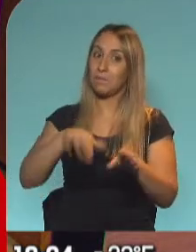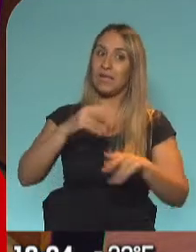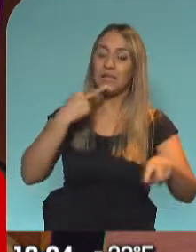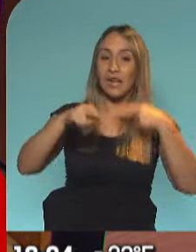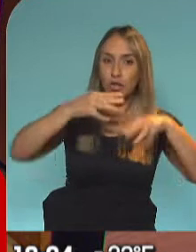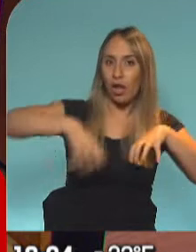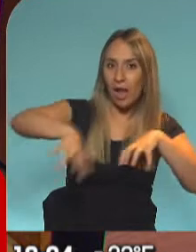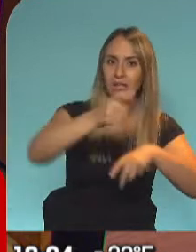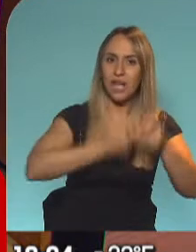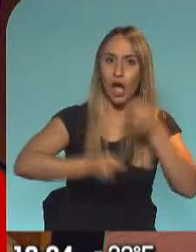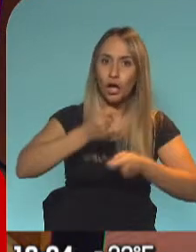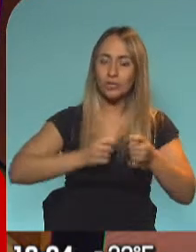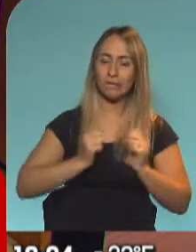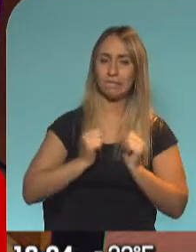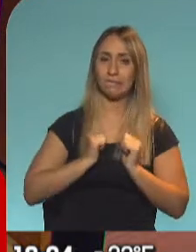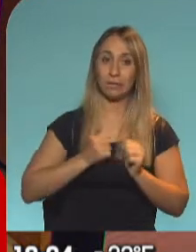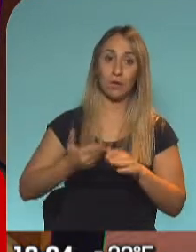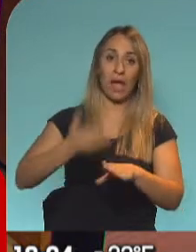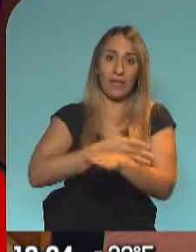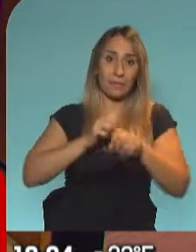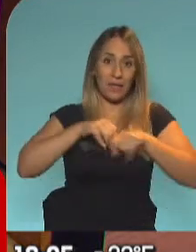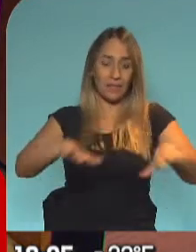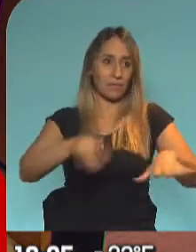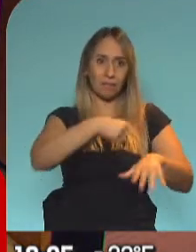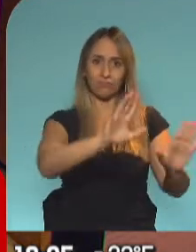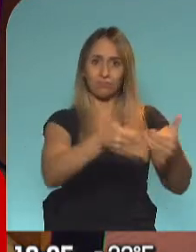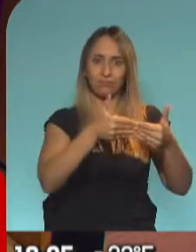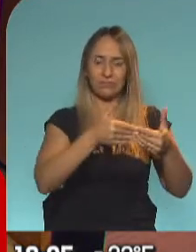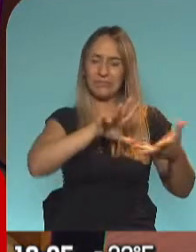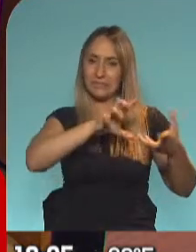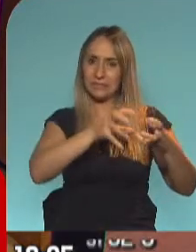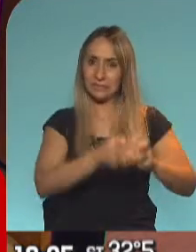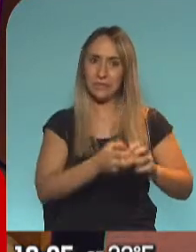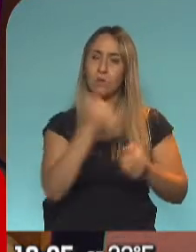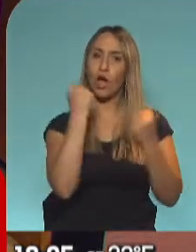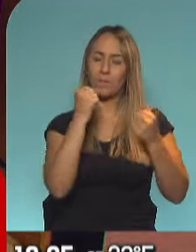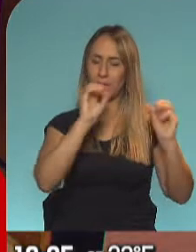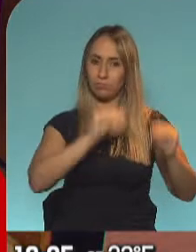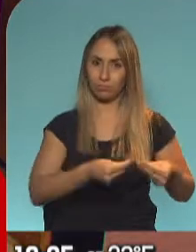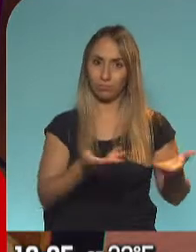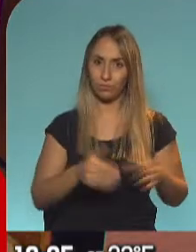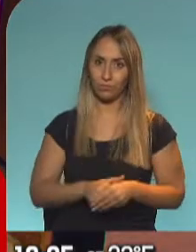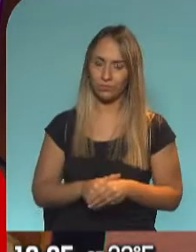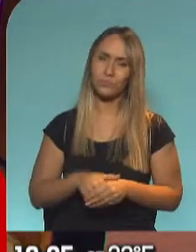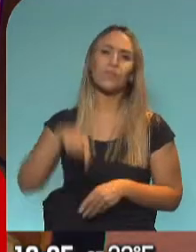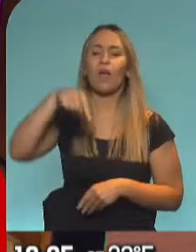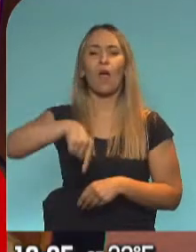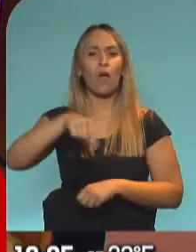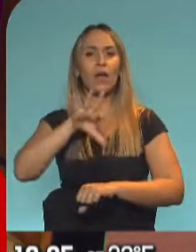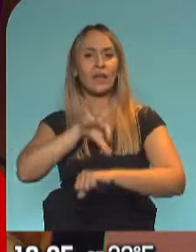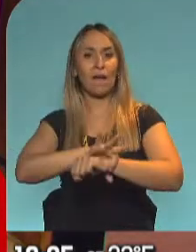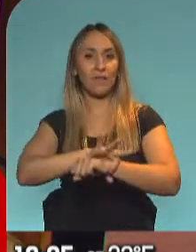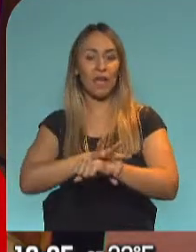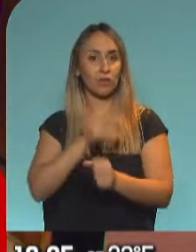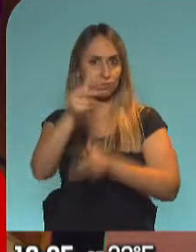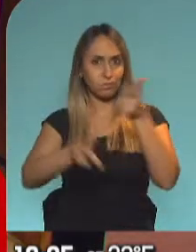los primeros meses de la pandemia se han visto tan afectados. Ahora quieren saber de qué se trata. Hoy habló Santiago Cafiero, el jefe del Gabinete de